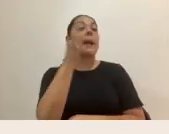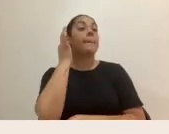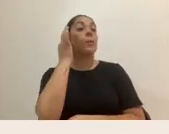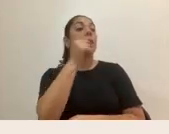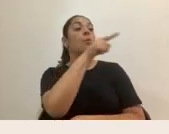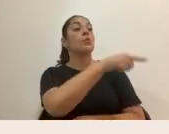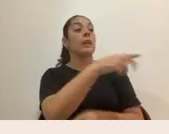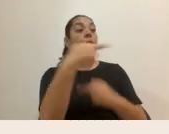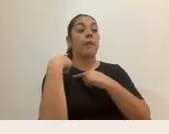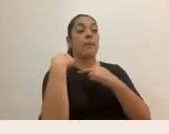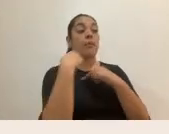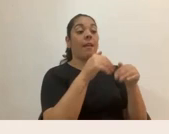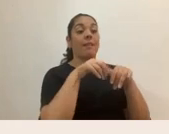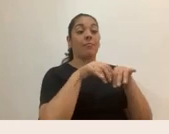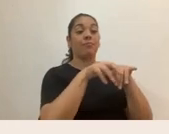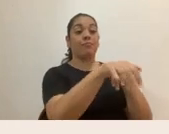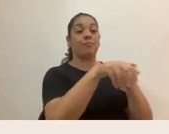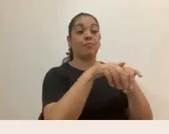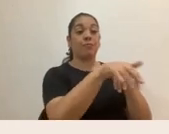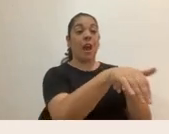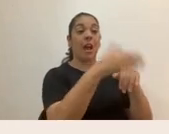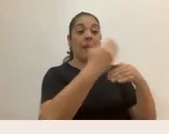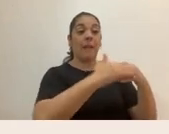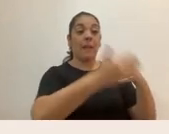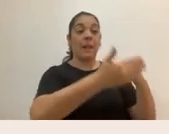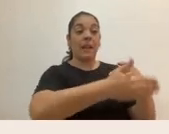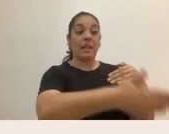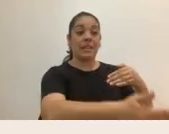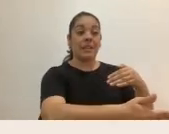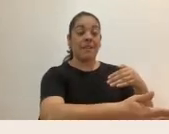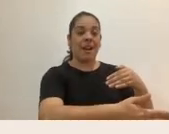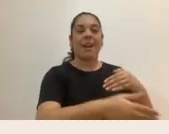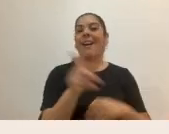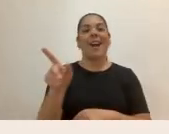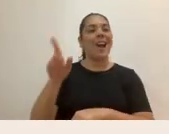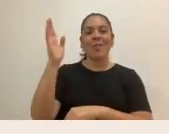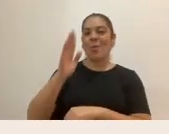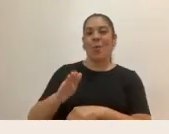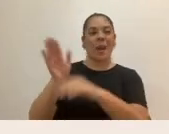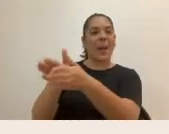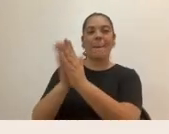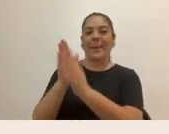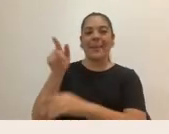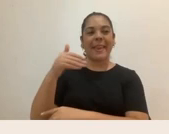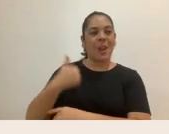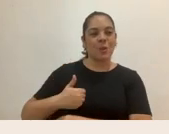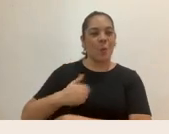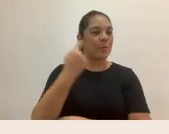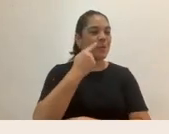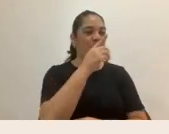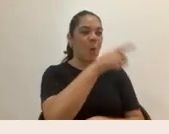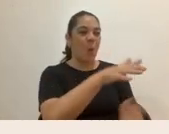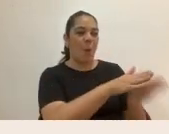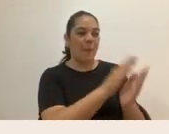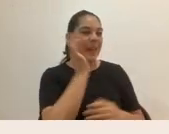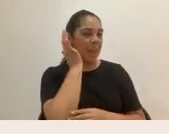contabilidad. Los hombres no archivaban, no lo soportaba el ex jefe. Exactamente, y probablemente